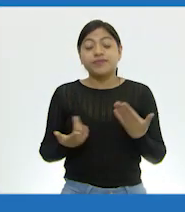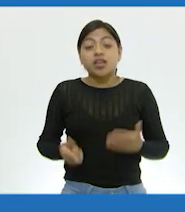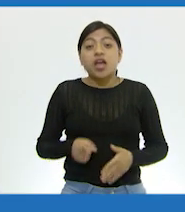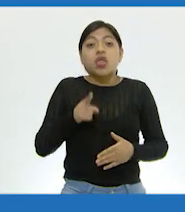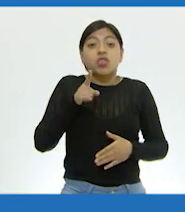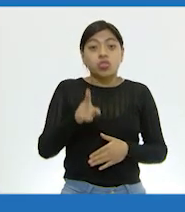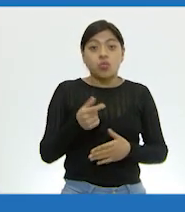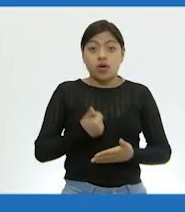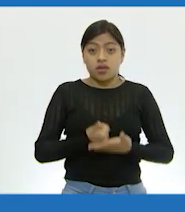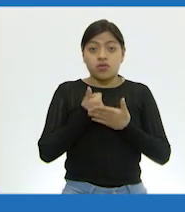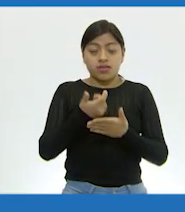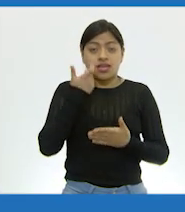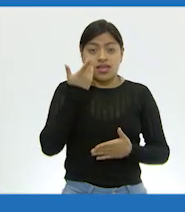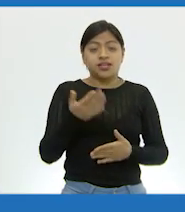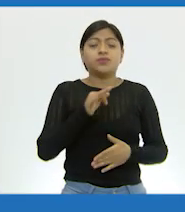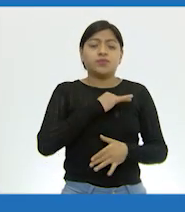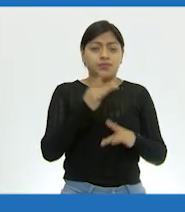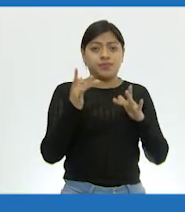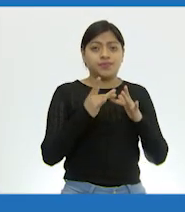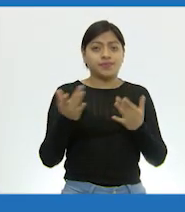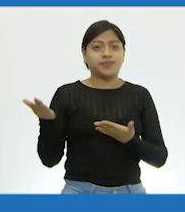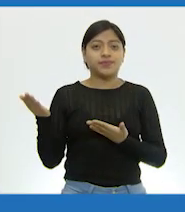Si necesitas ayuda, ¡contáctanos!